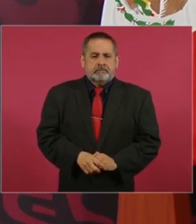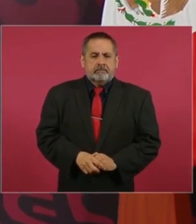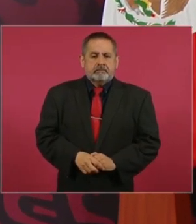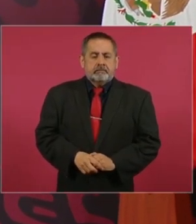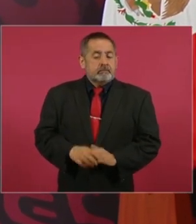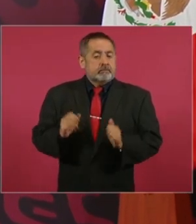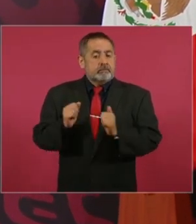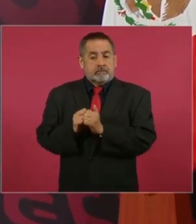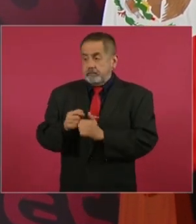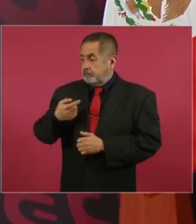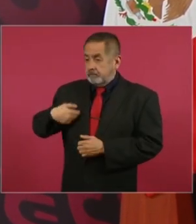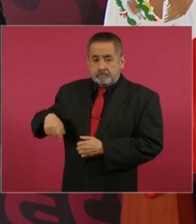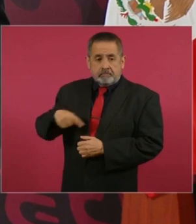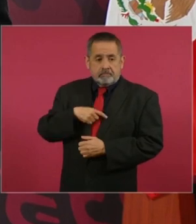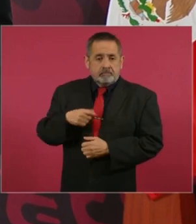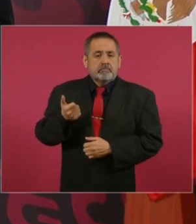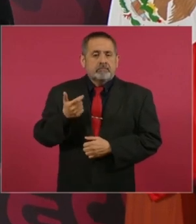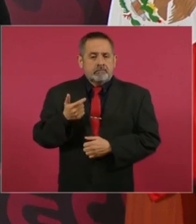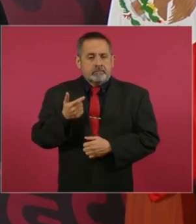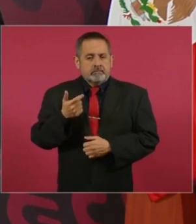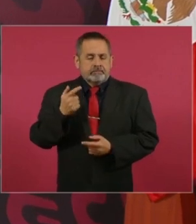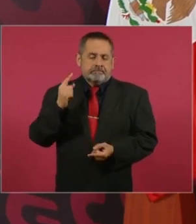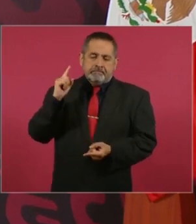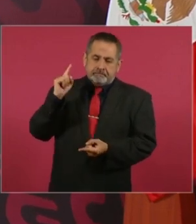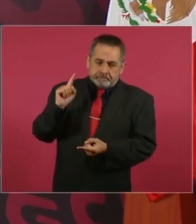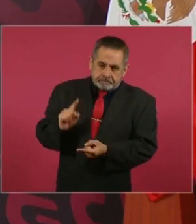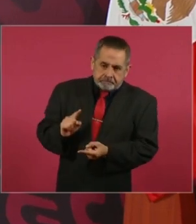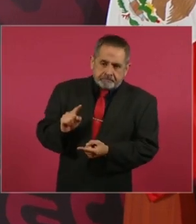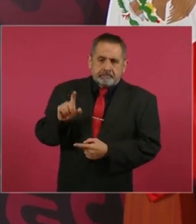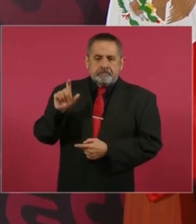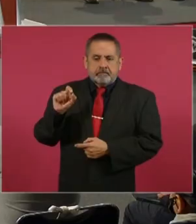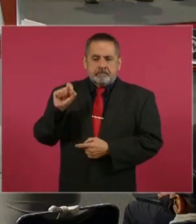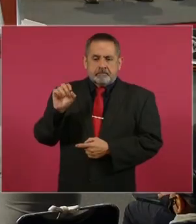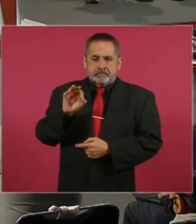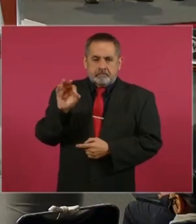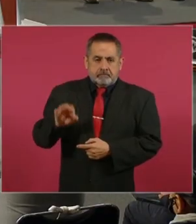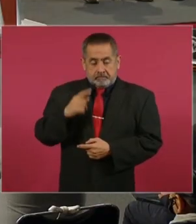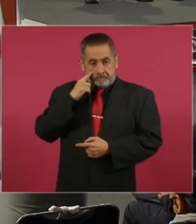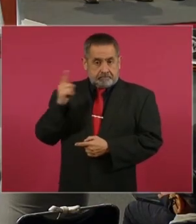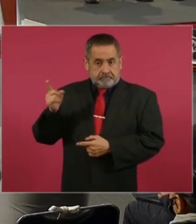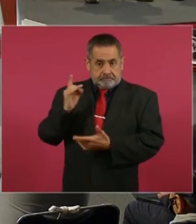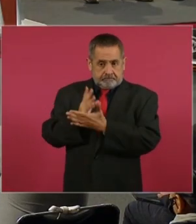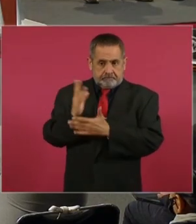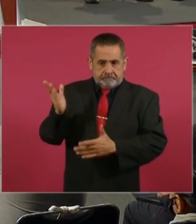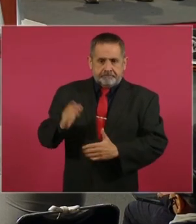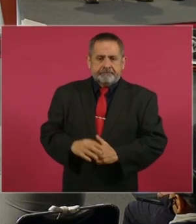Y con nosotros ha habido una disminución del 20 por ciento. Ahí está.